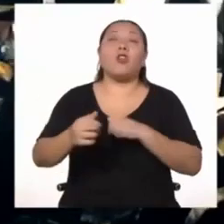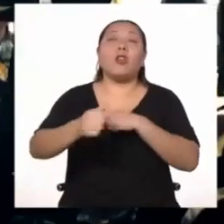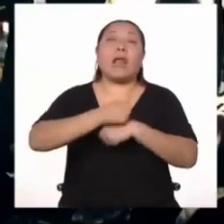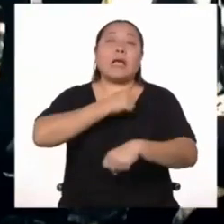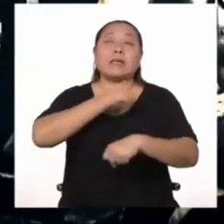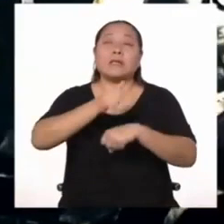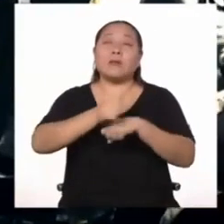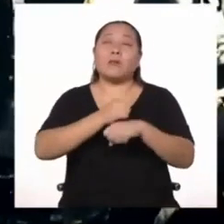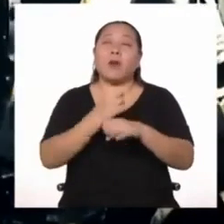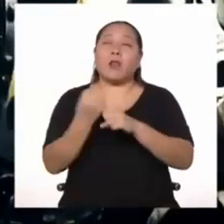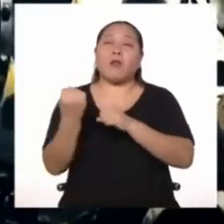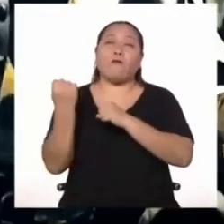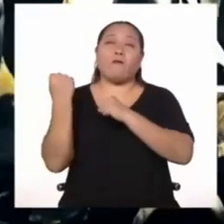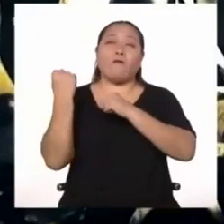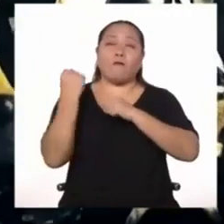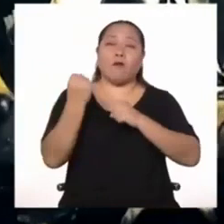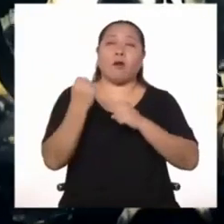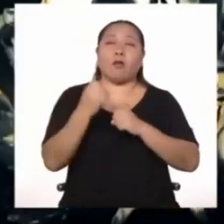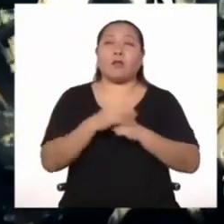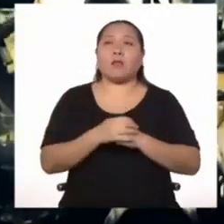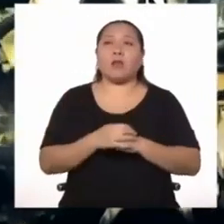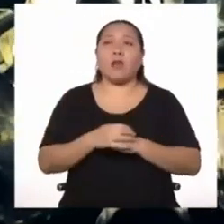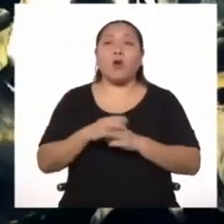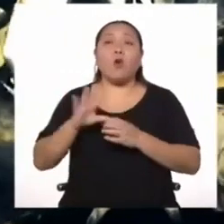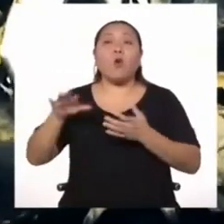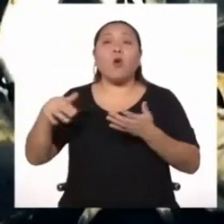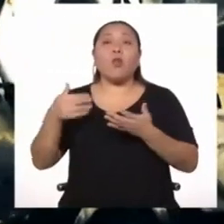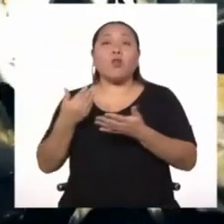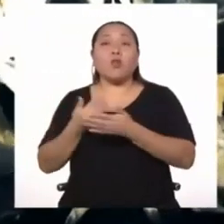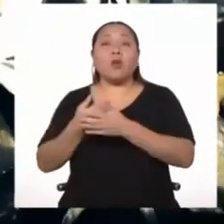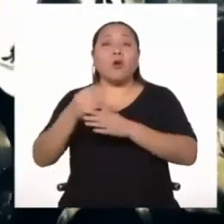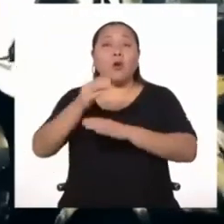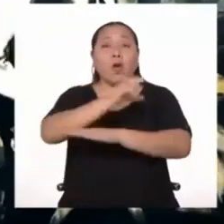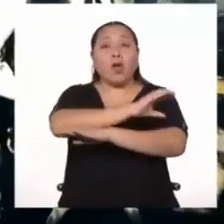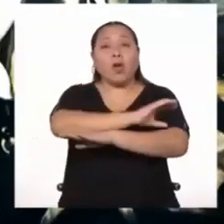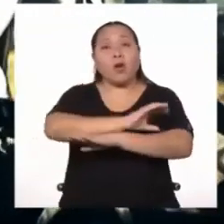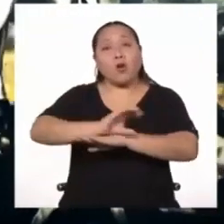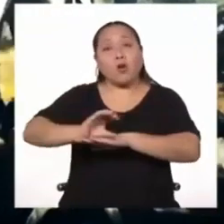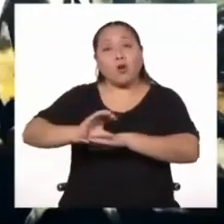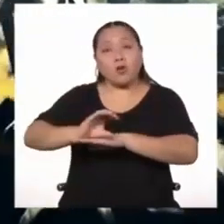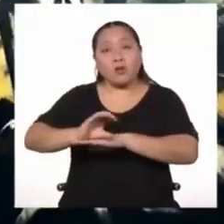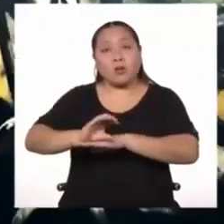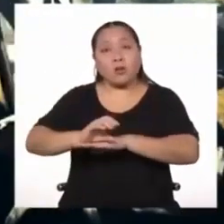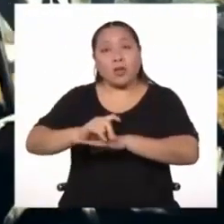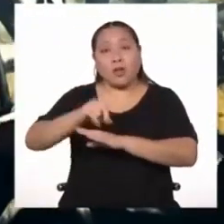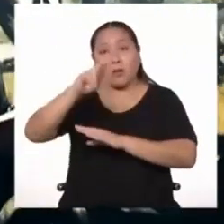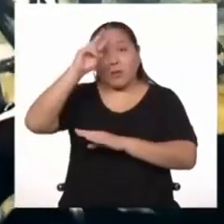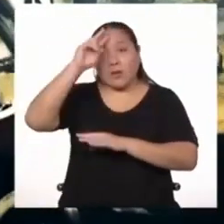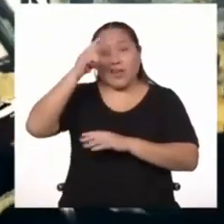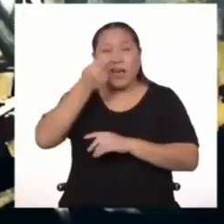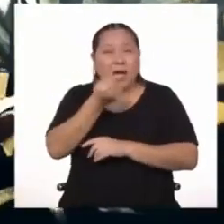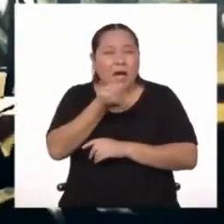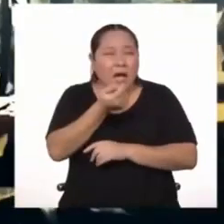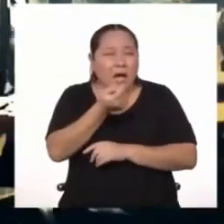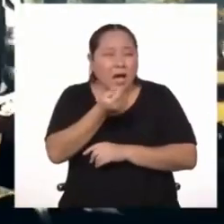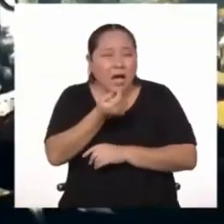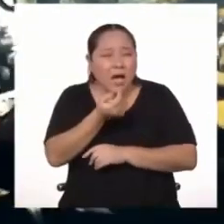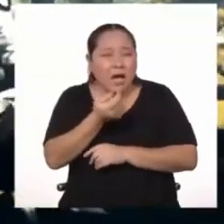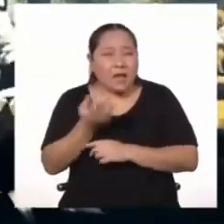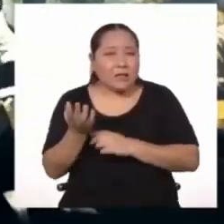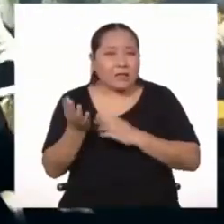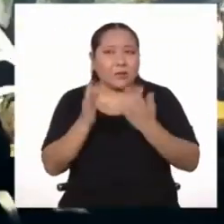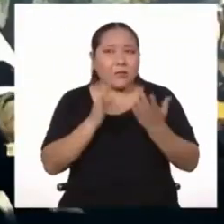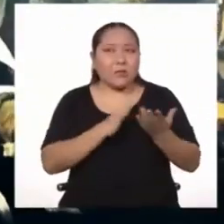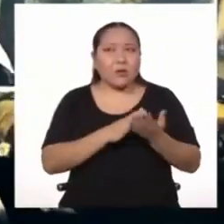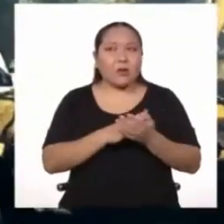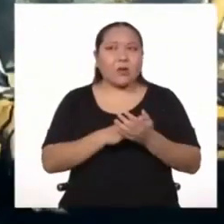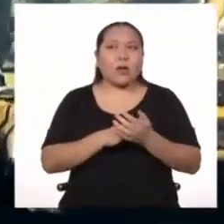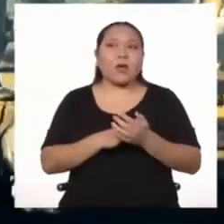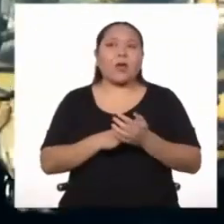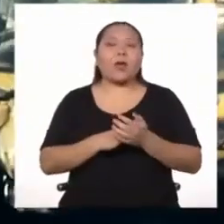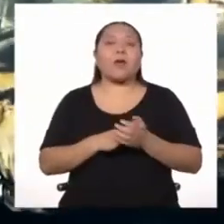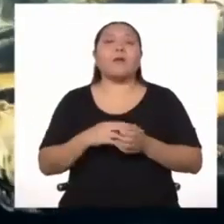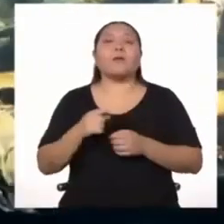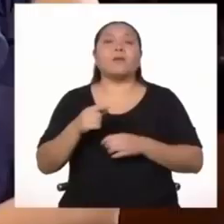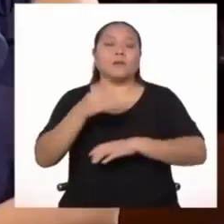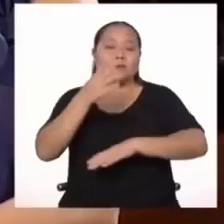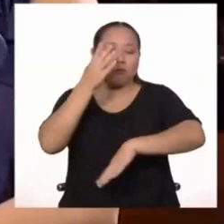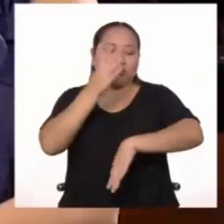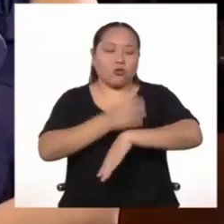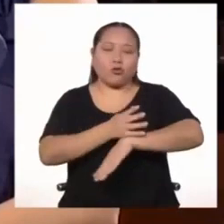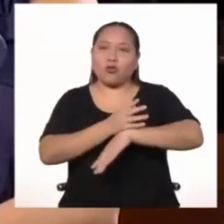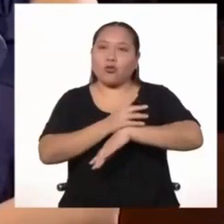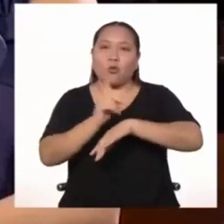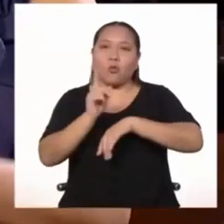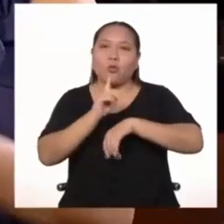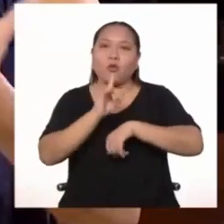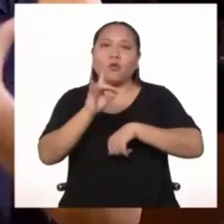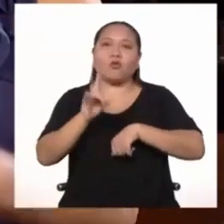cercano a la costa peruana en el 19, donde casi muere. Incluso pierde el uso de sus manos.